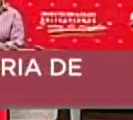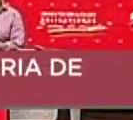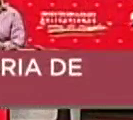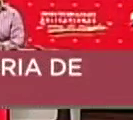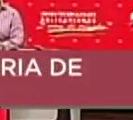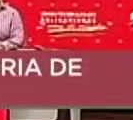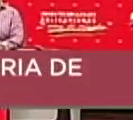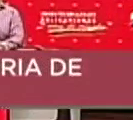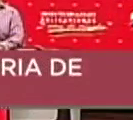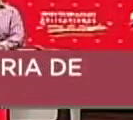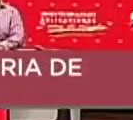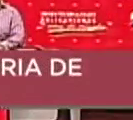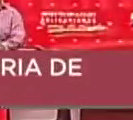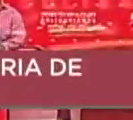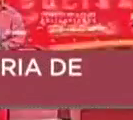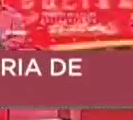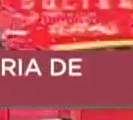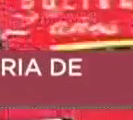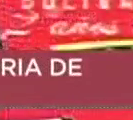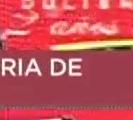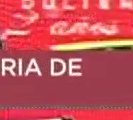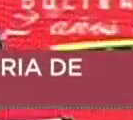No es cosa fácil ser alcalde.